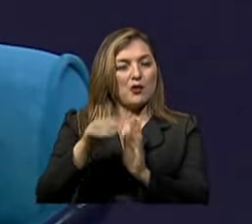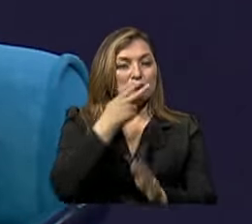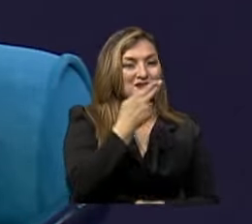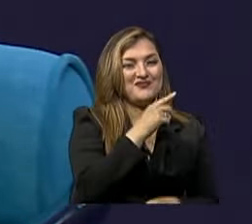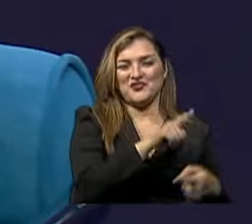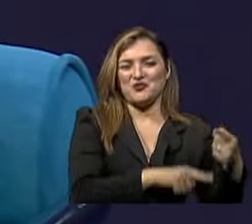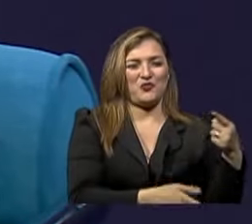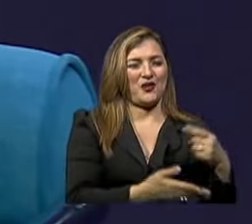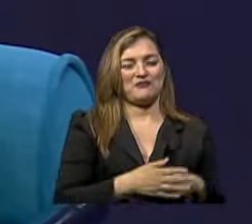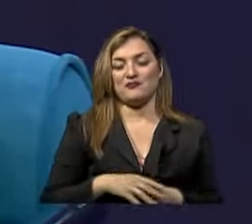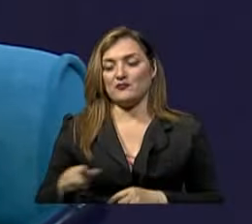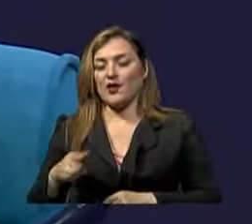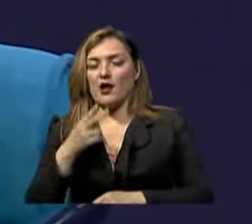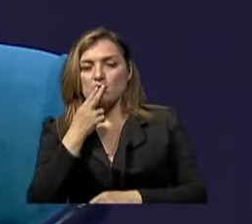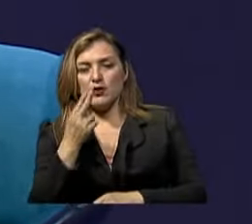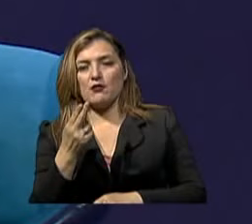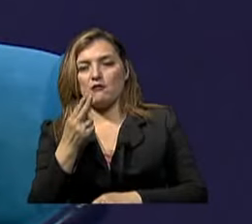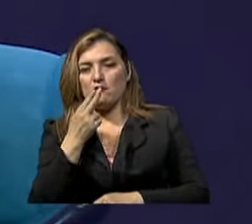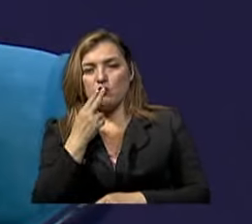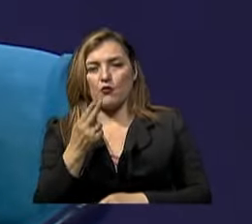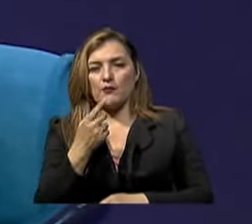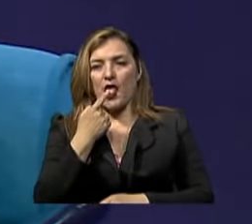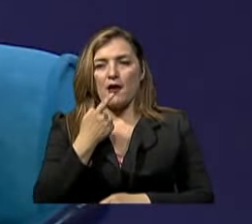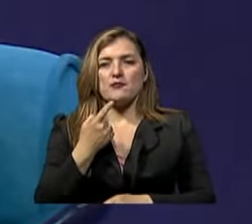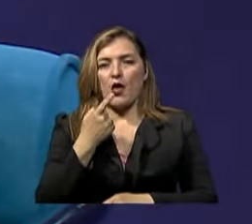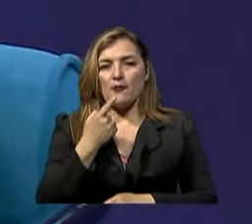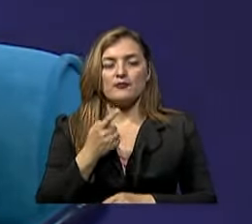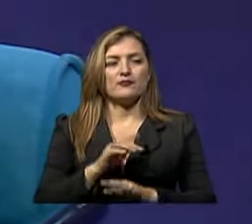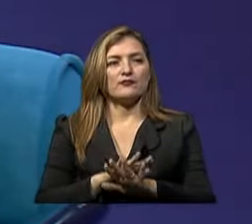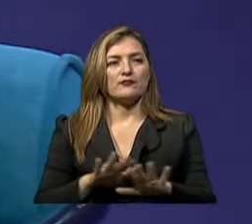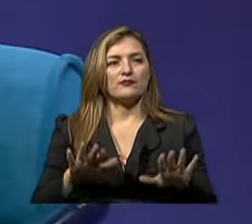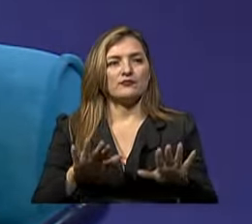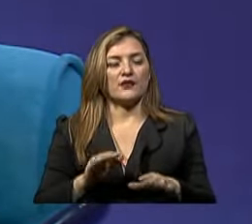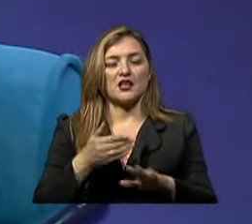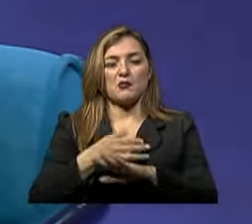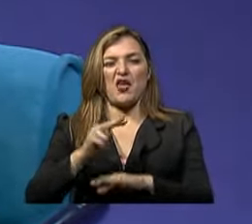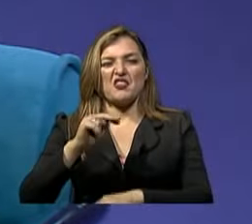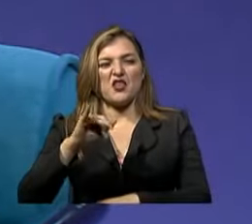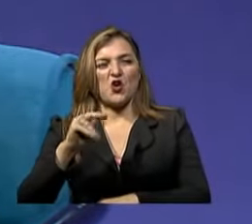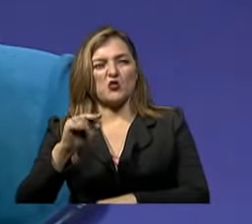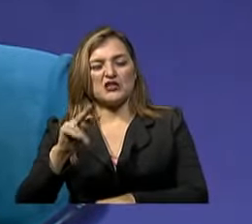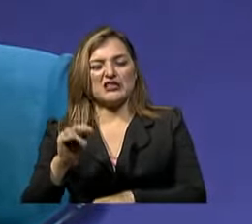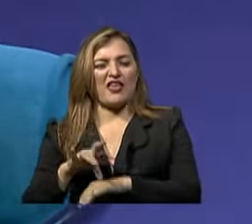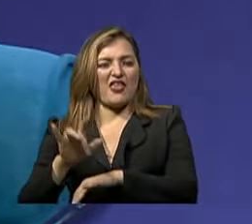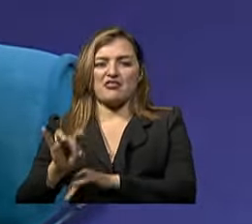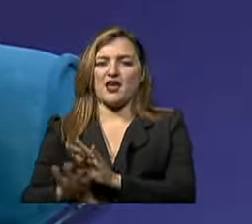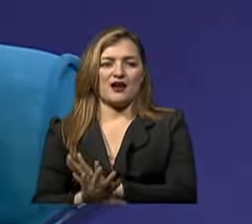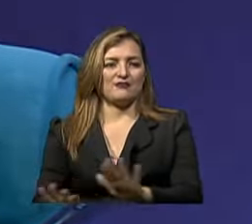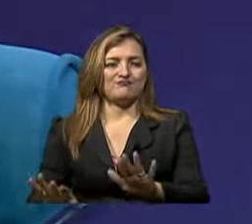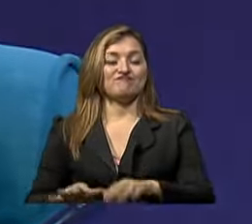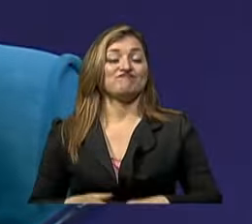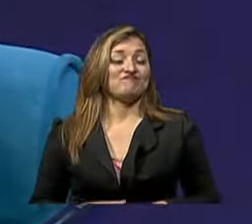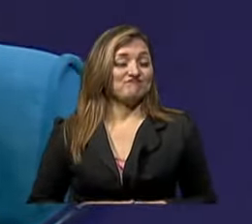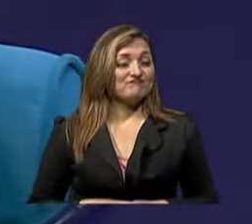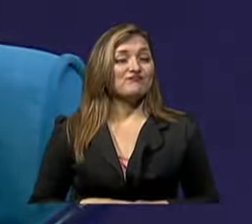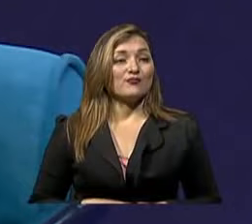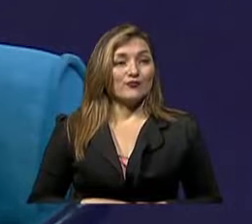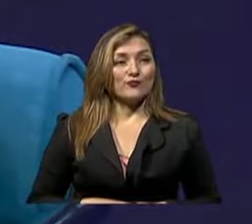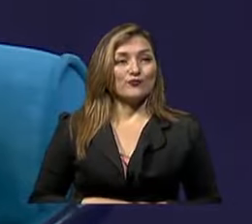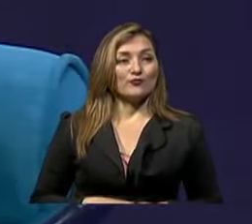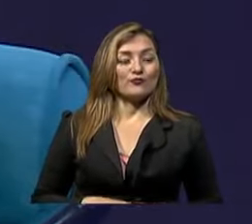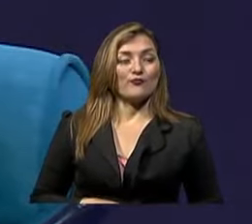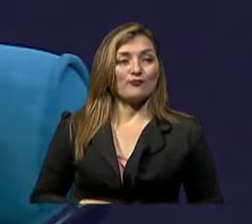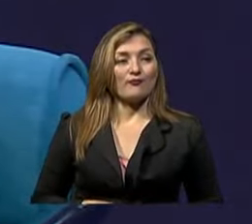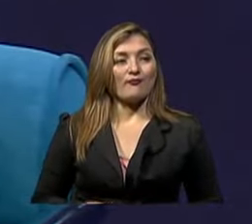Que termina Con estos vaporizadores Solo con saborizador Sin ningún tipo De nicotina Y entonces Lo que mantiene Es el hábito